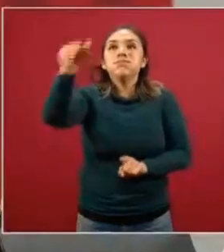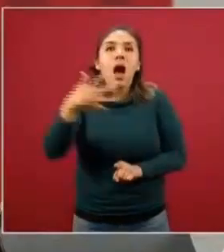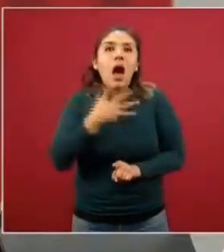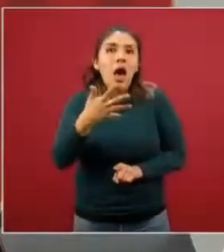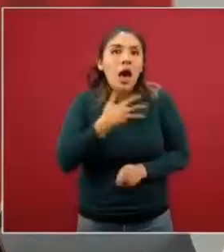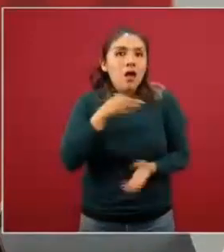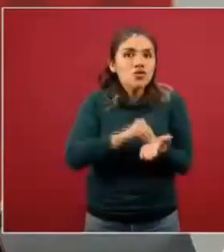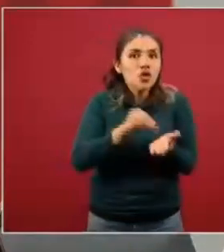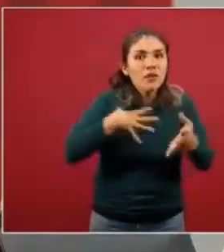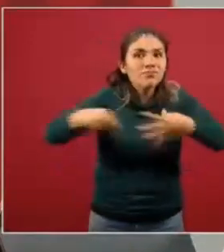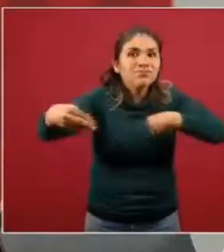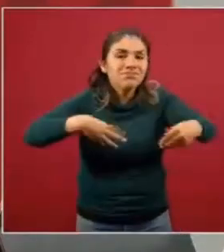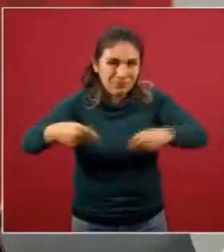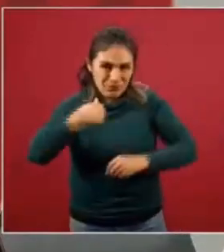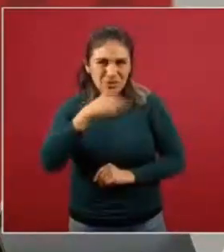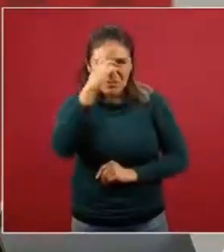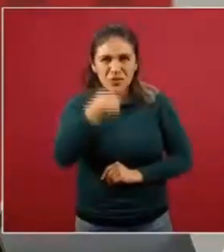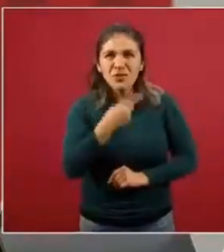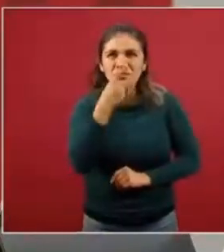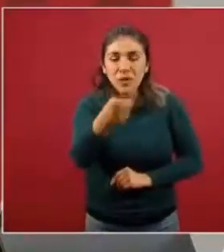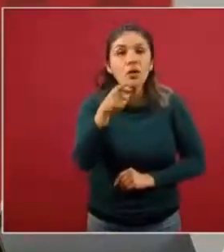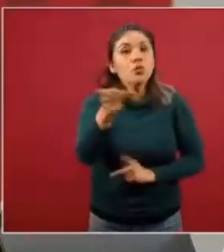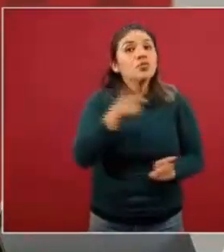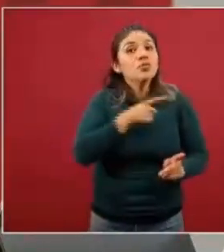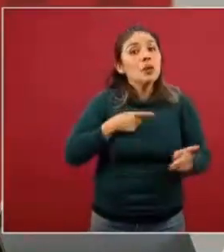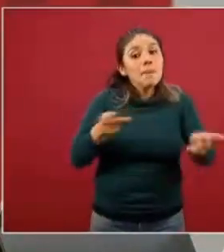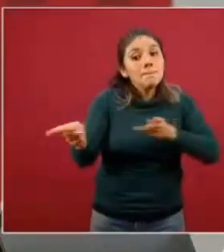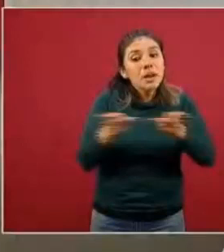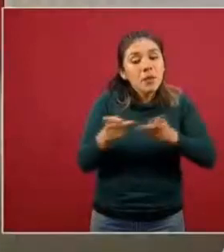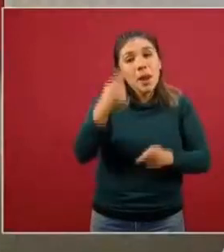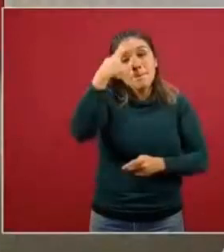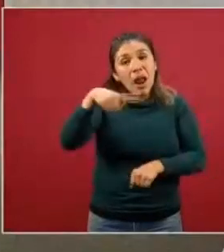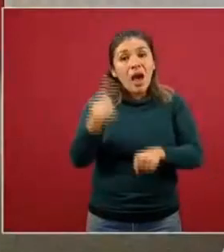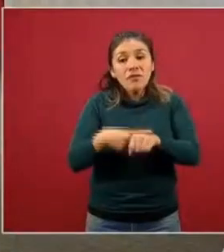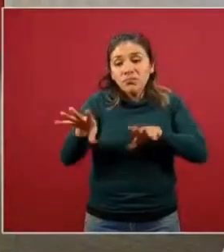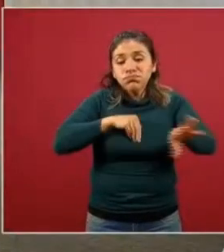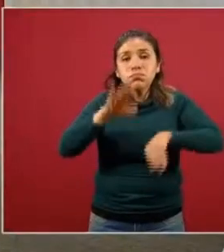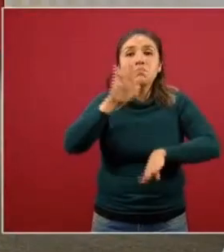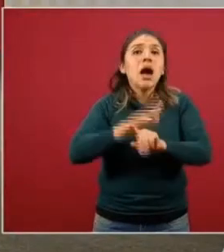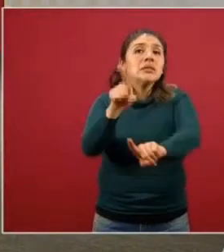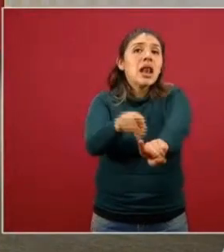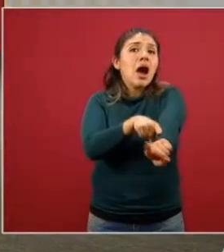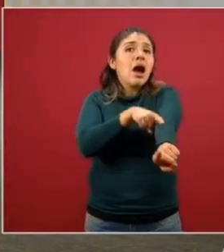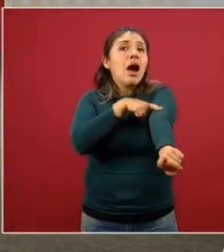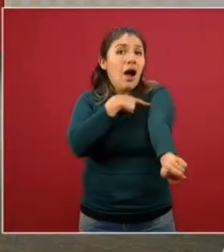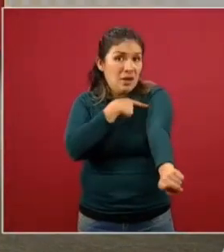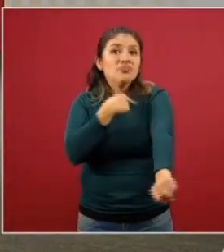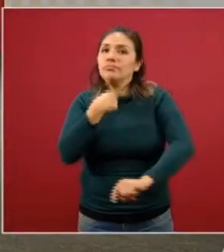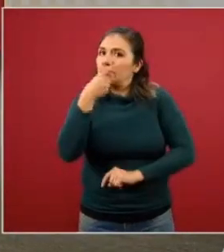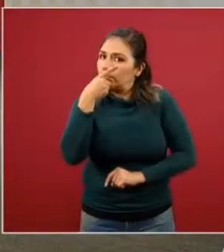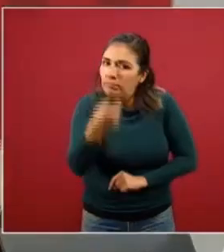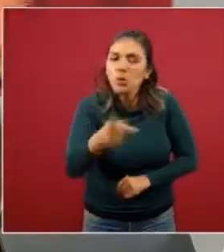Y esto, quizás se acuerdan cuando yo dije preparémonos para una epidemia larga, lo sigo diciendo. Es decir, sumamente consistente.